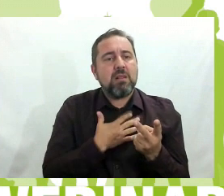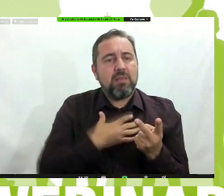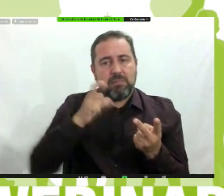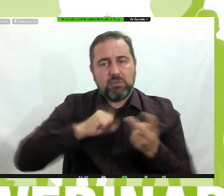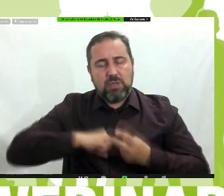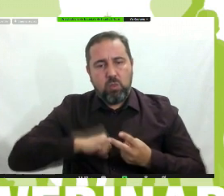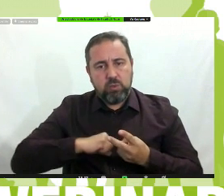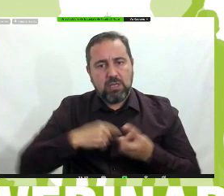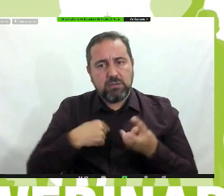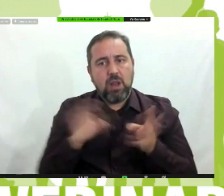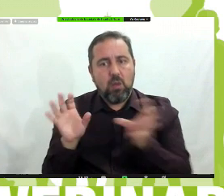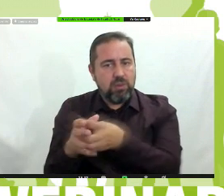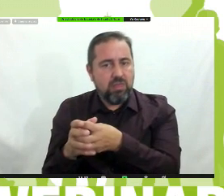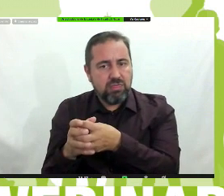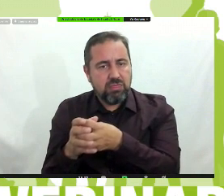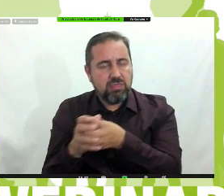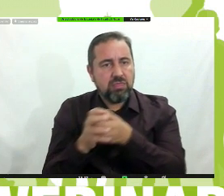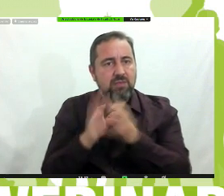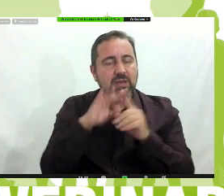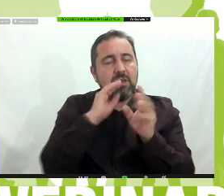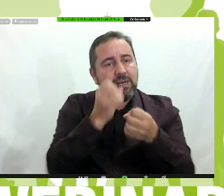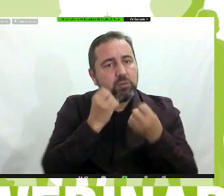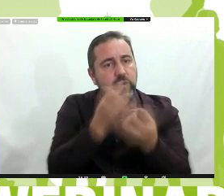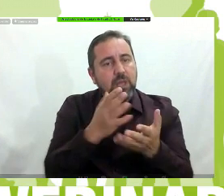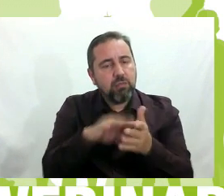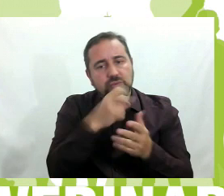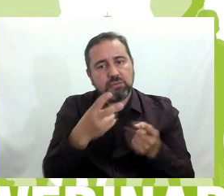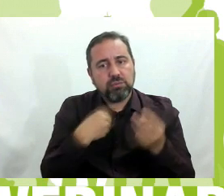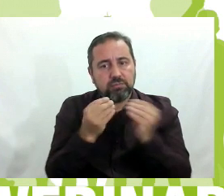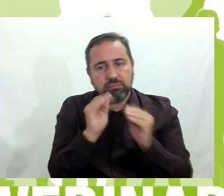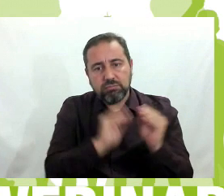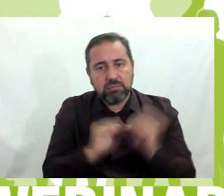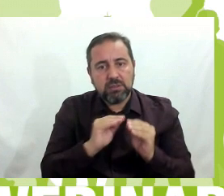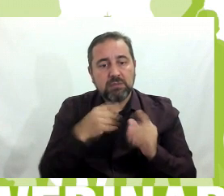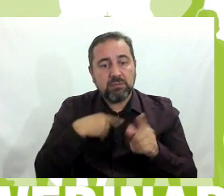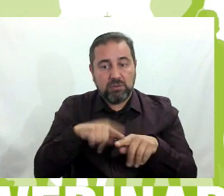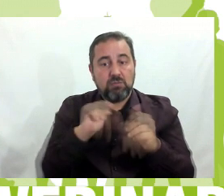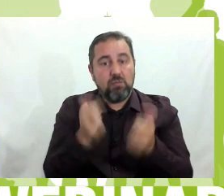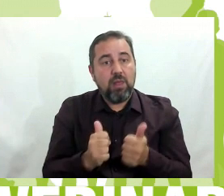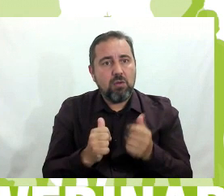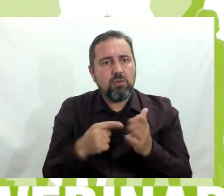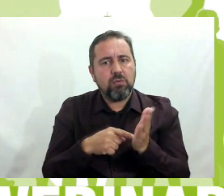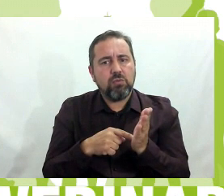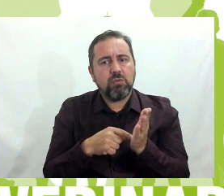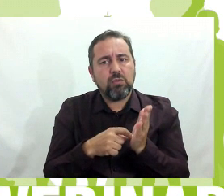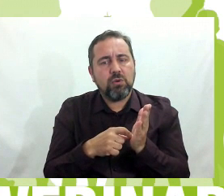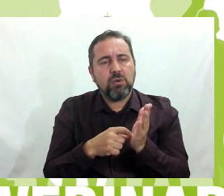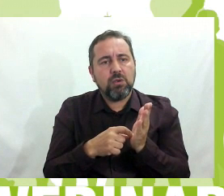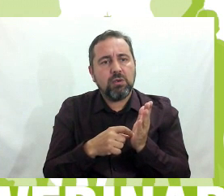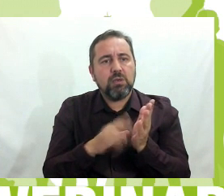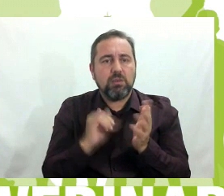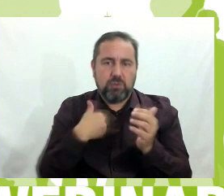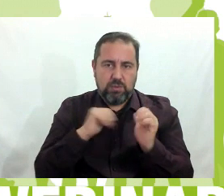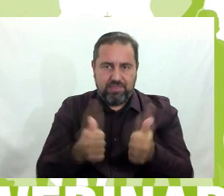adultas, la comunidad, los resultados que hemos obtenido aplicando este modelo. Bueno, y entonces voy a